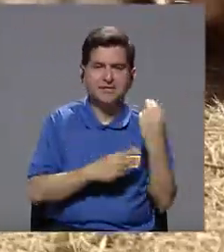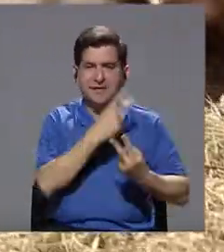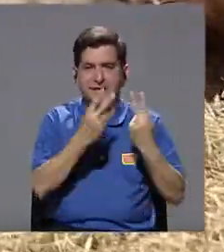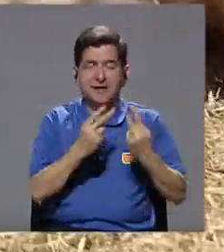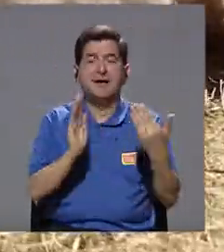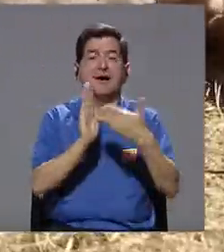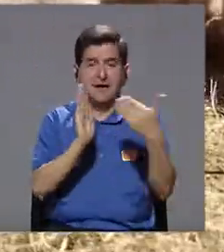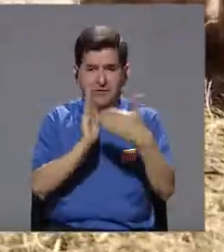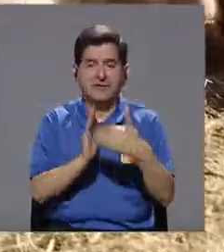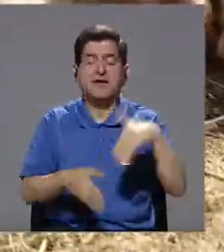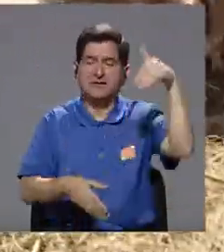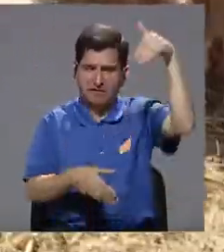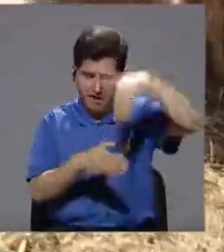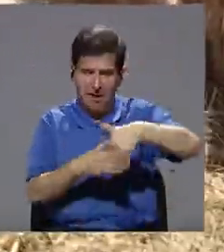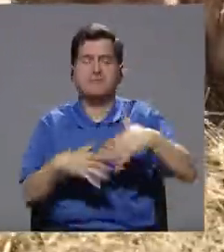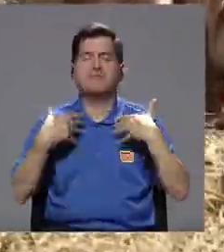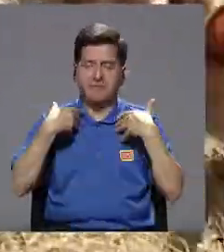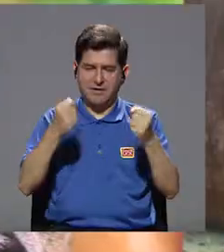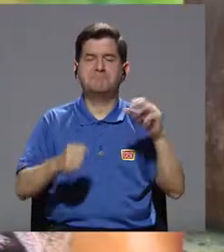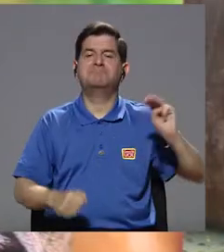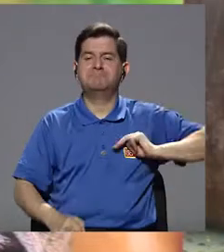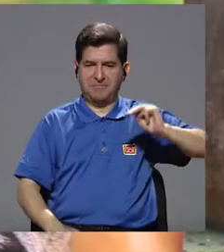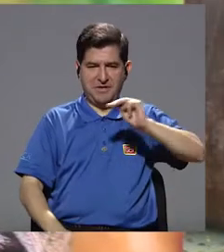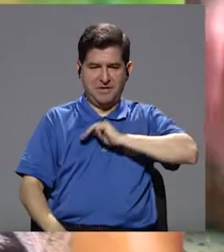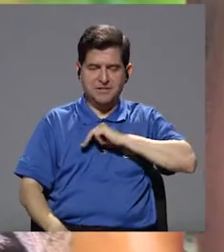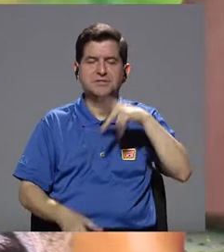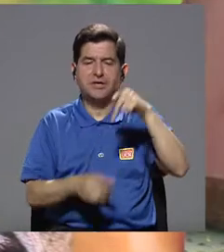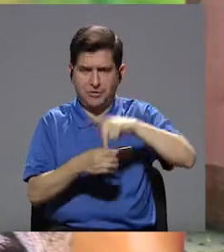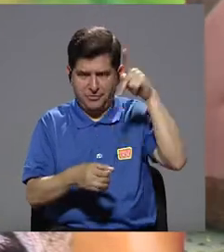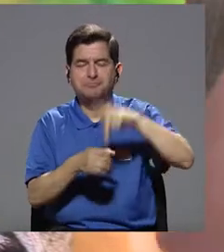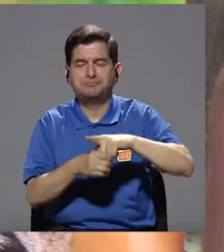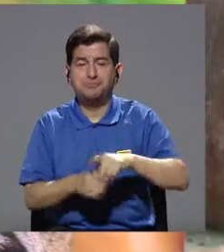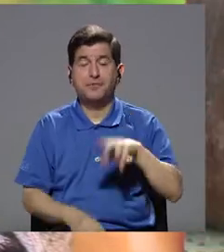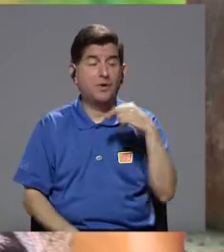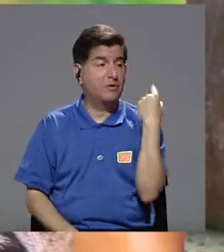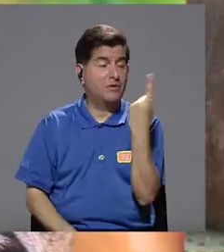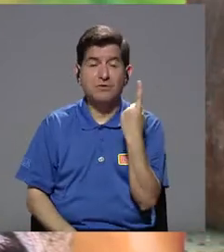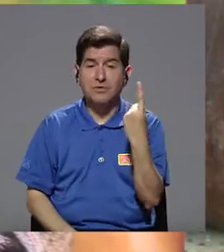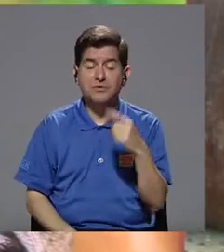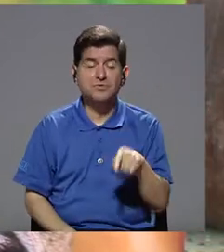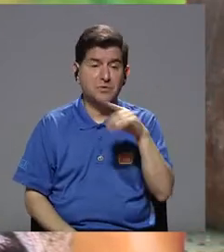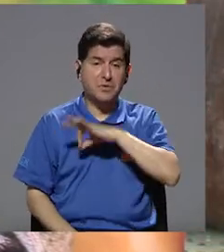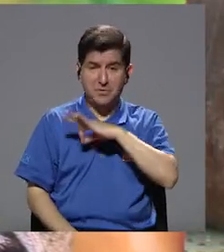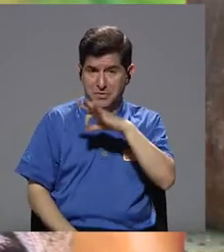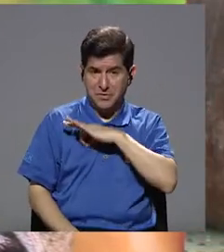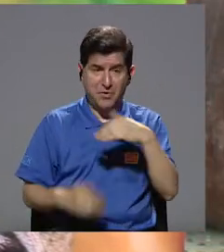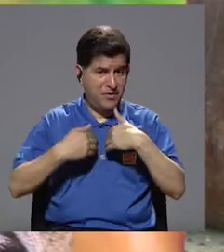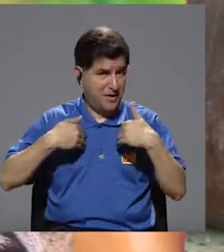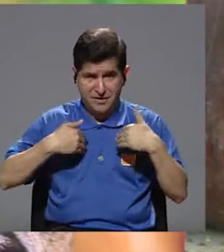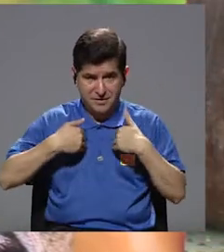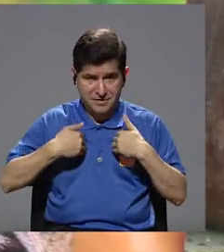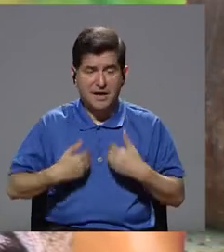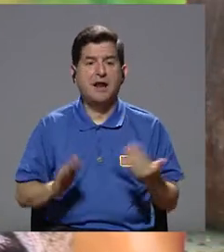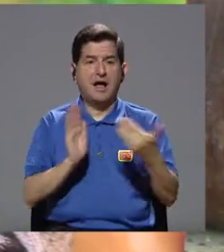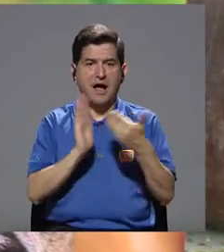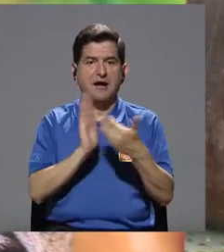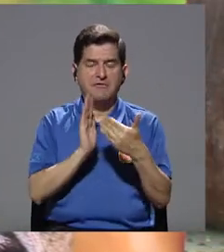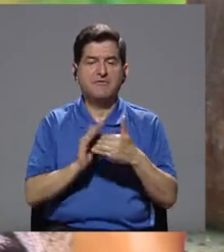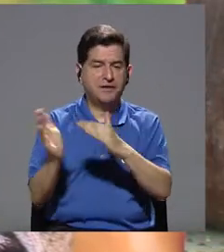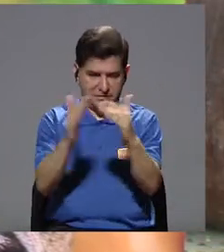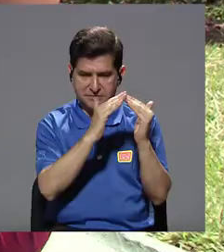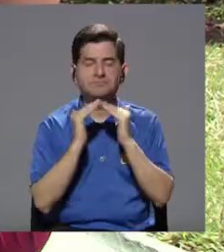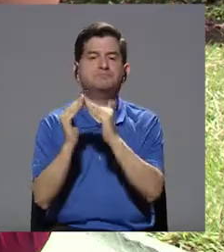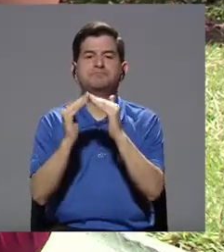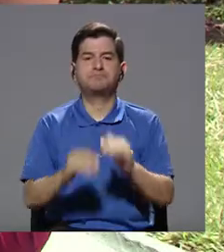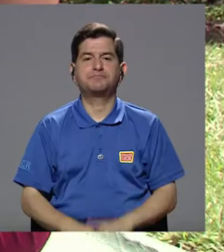que es un problema que tiene que intervenir también salud, el Ministerio de Salud, porque ya se sale únicamente del bienestar de los animales, sino que ya afecta también